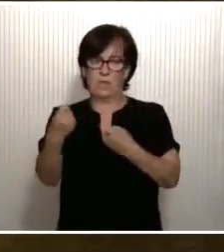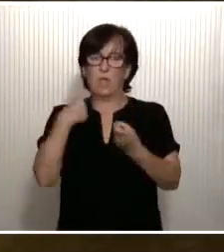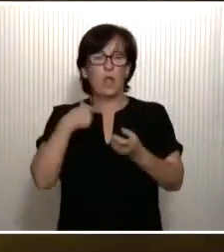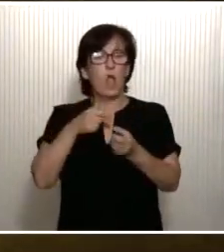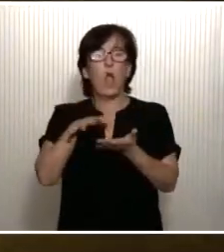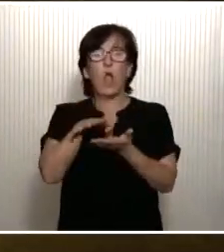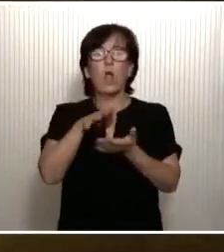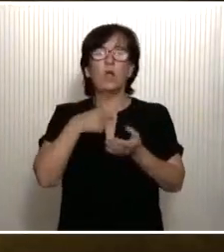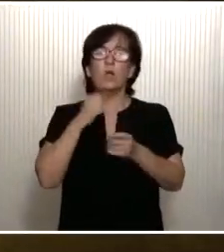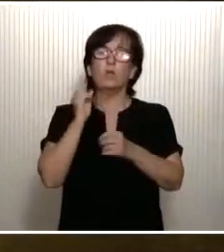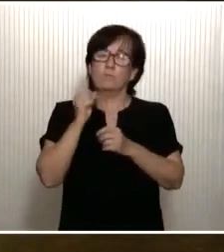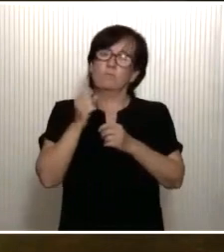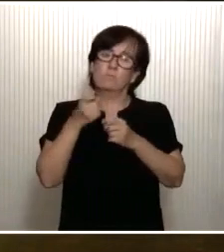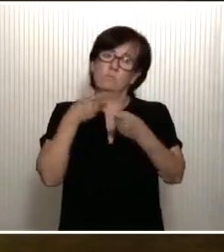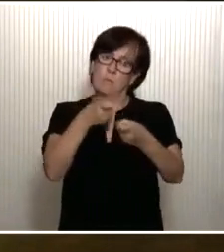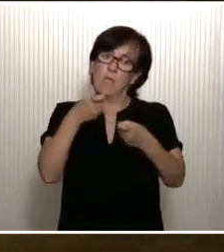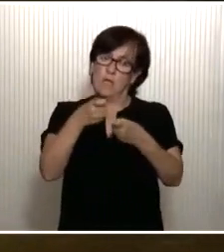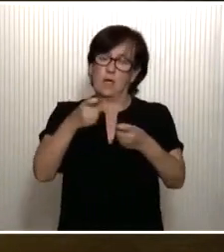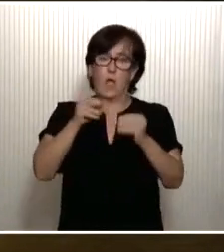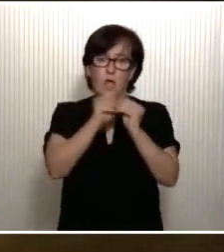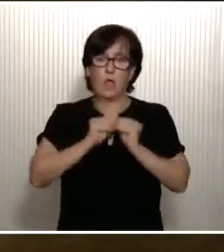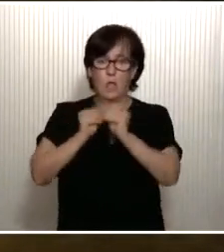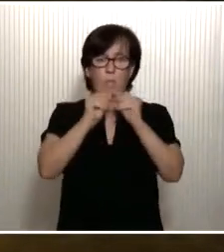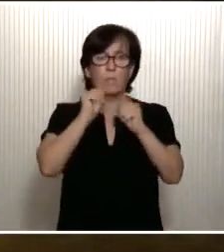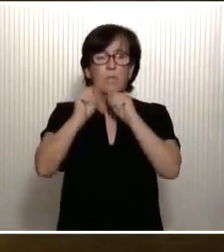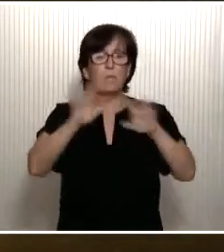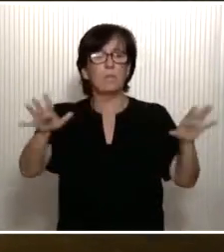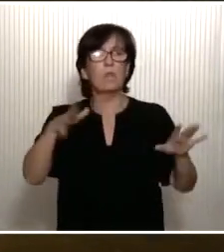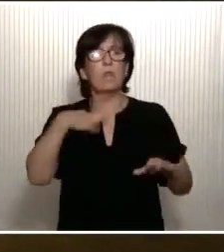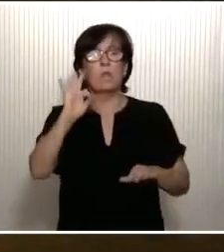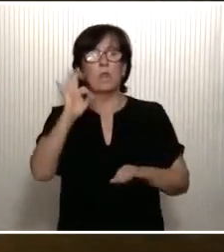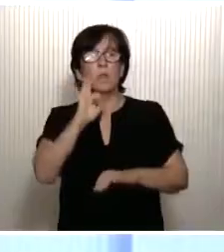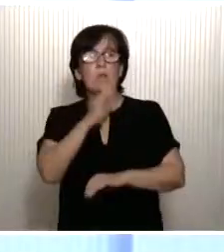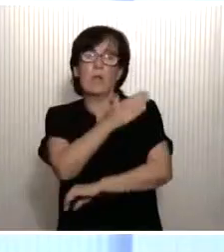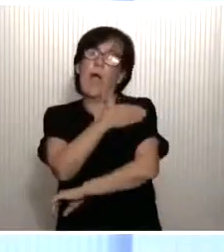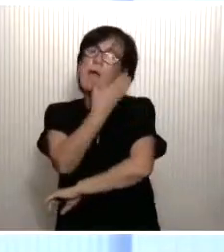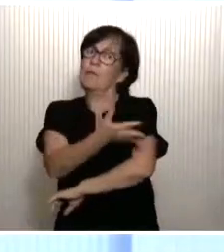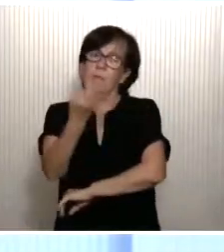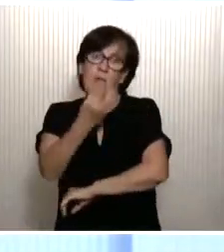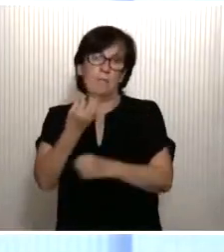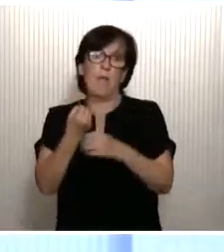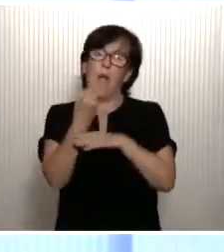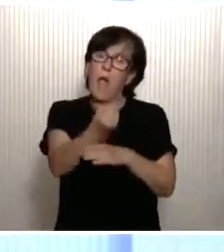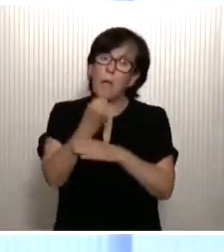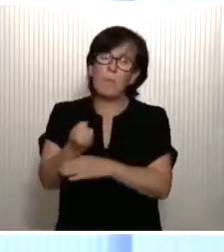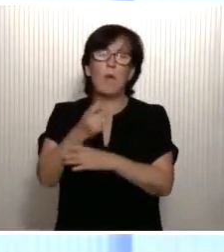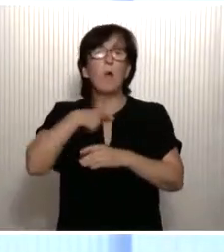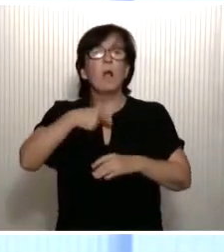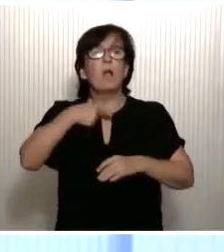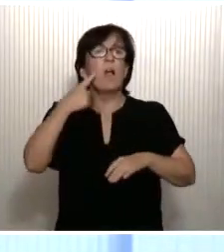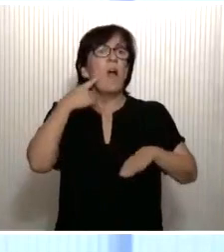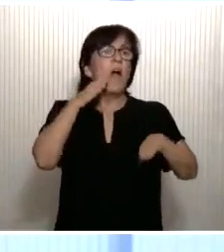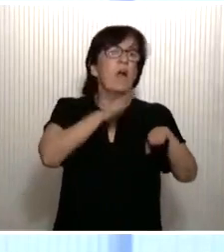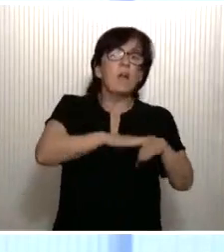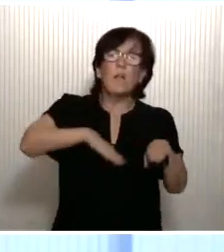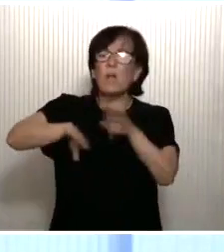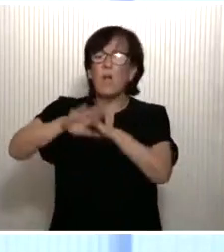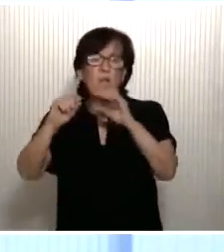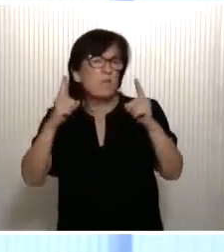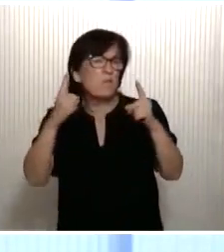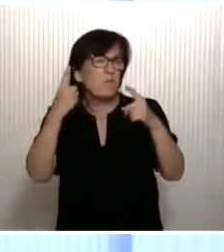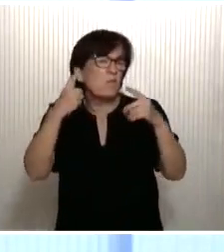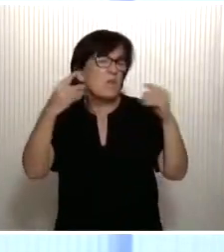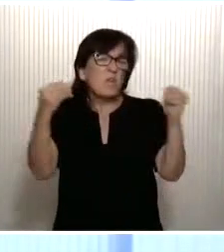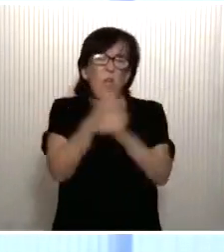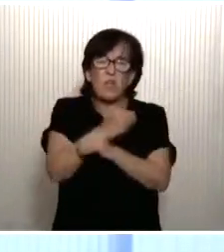que es el virus. Nadie tiene derecho a bajar el hombro, a no arrimar el hombro, porque tenga una ideología contraria al gobierno de turno, ya